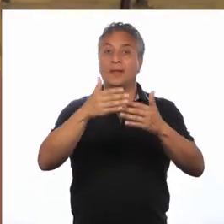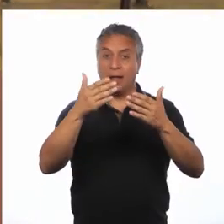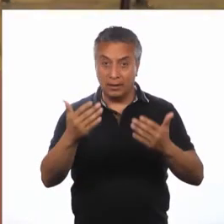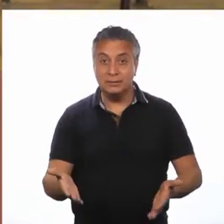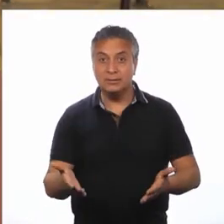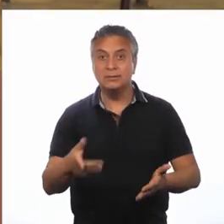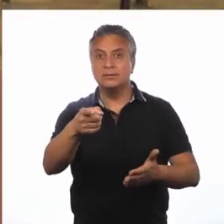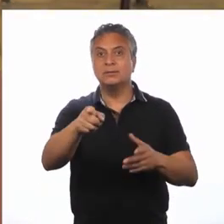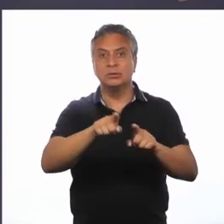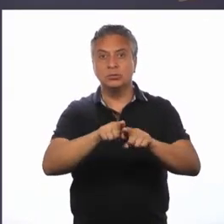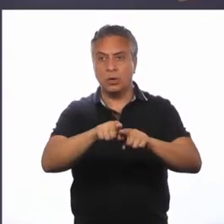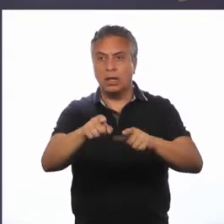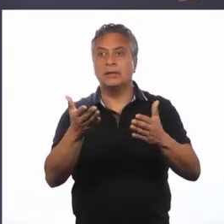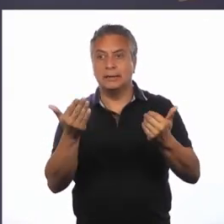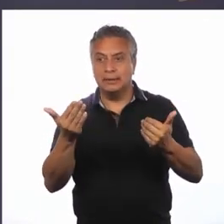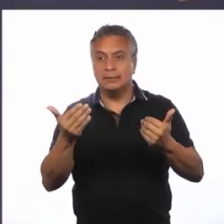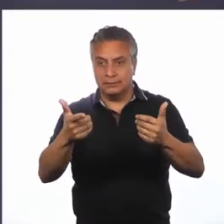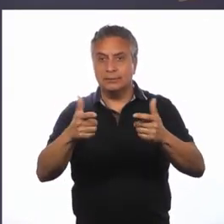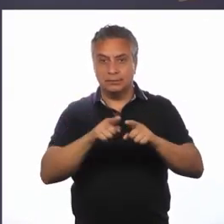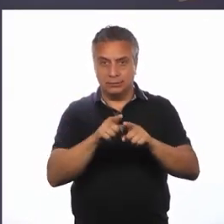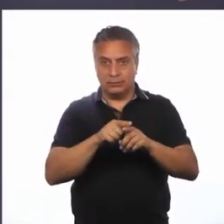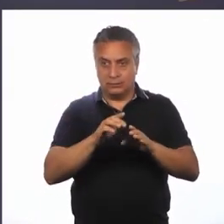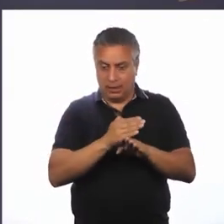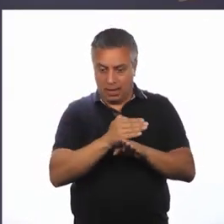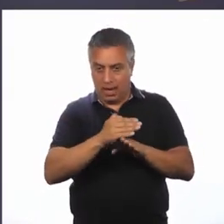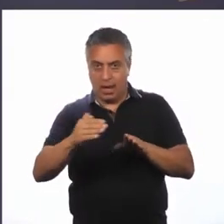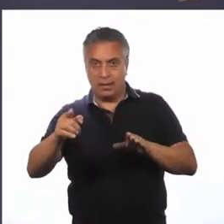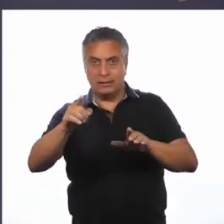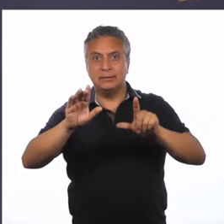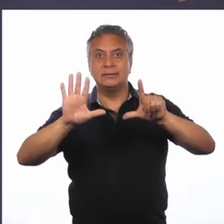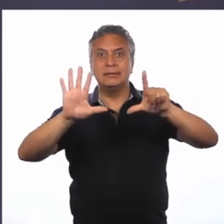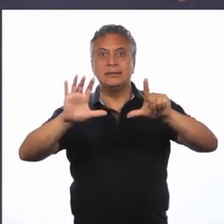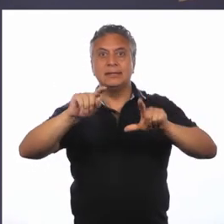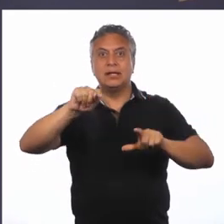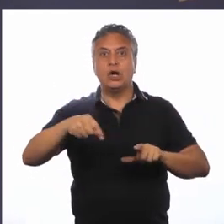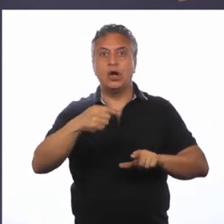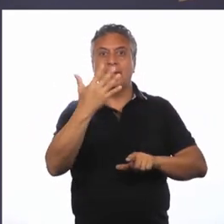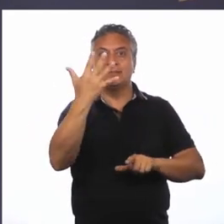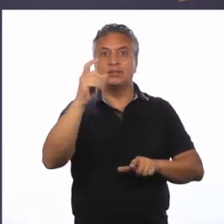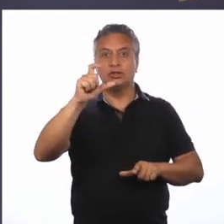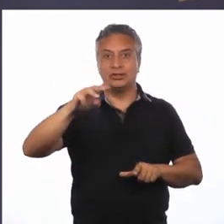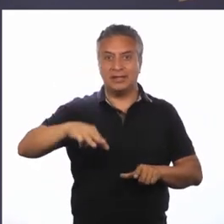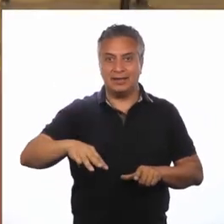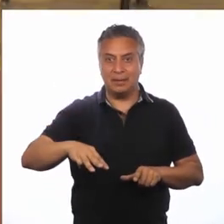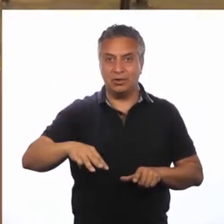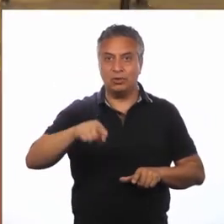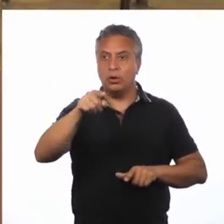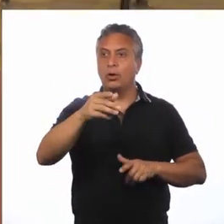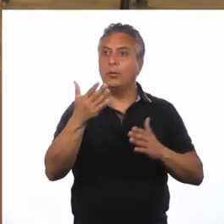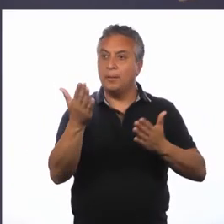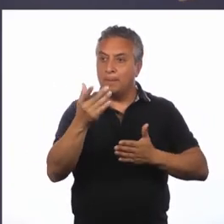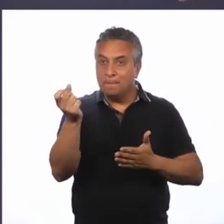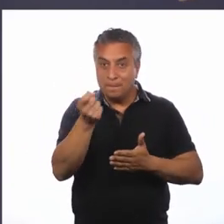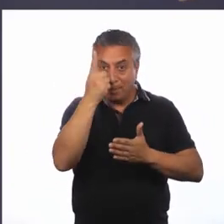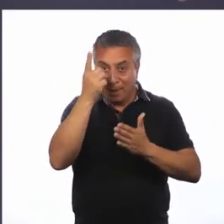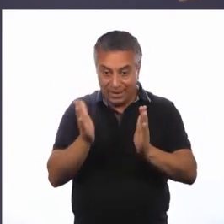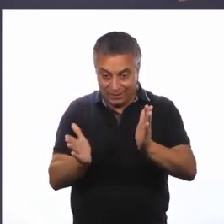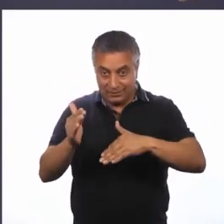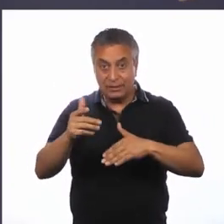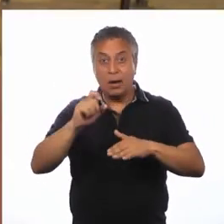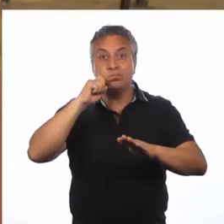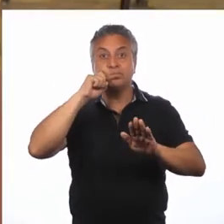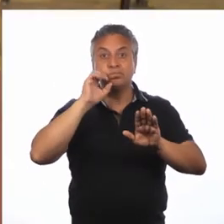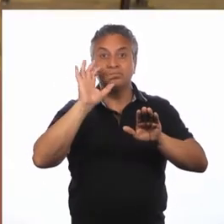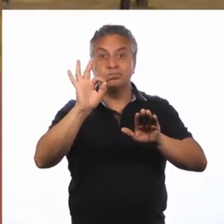Necesitamos Un ancho De este rectángulo De 7,5 centímetros Este primer rectángulo